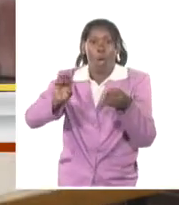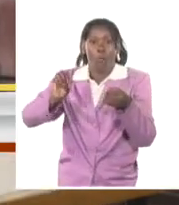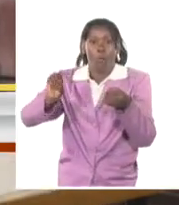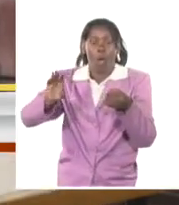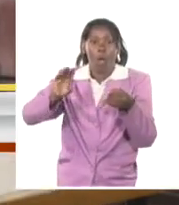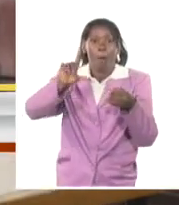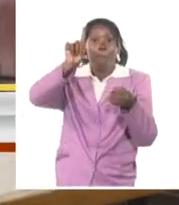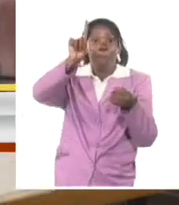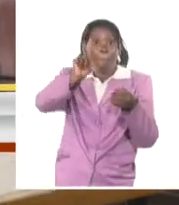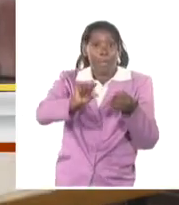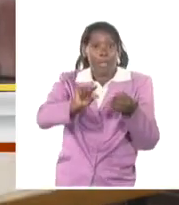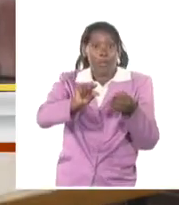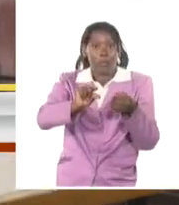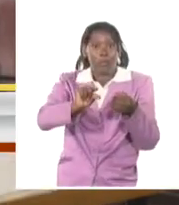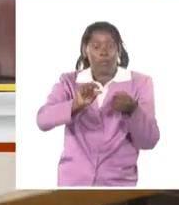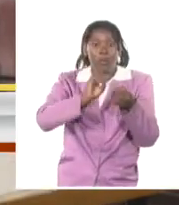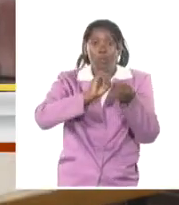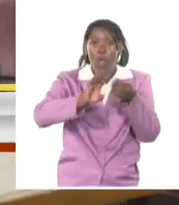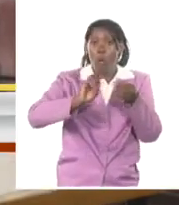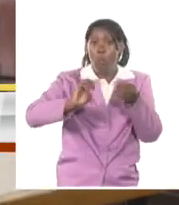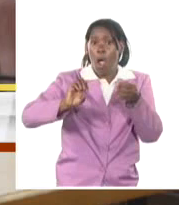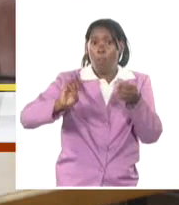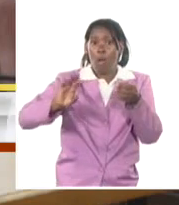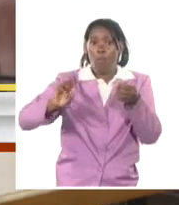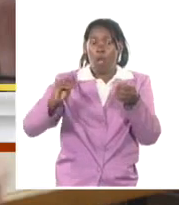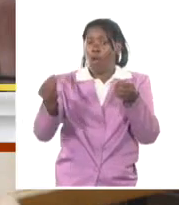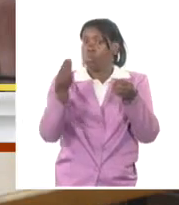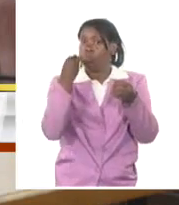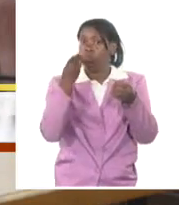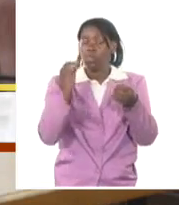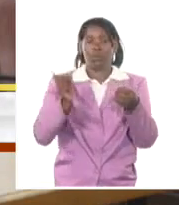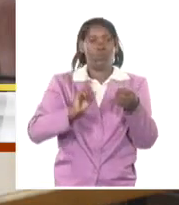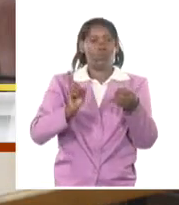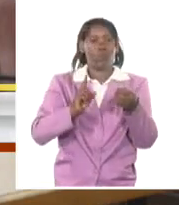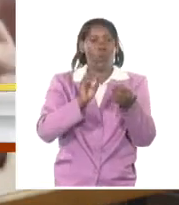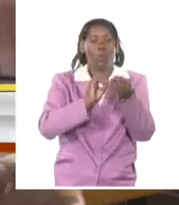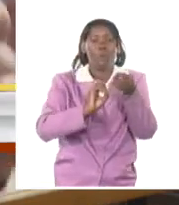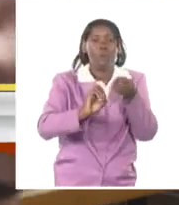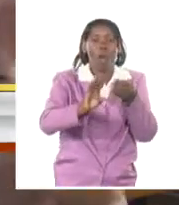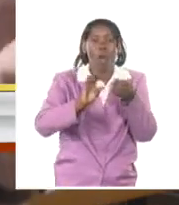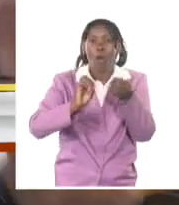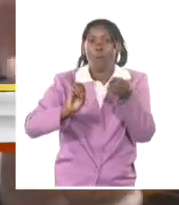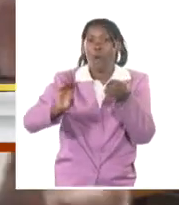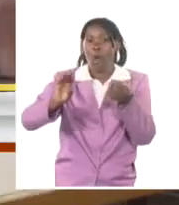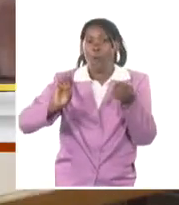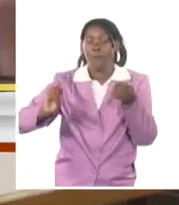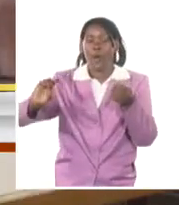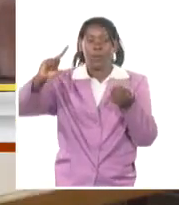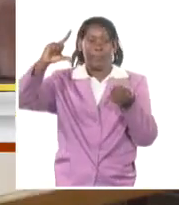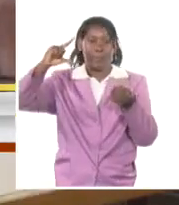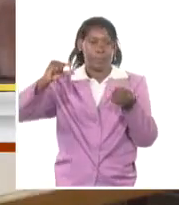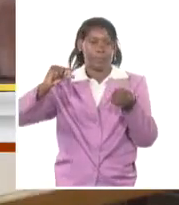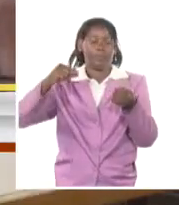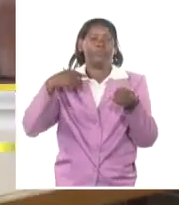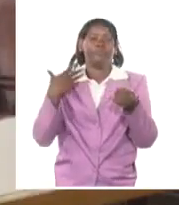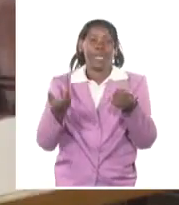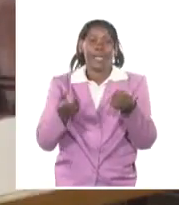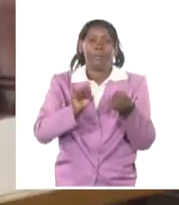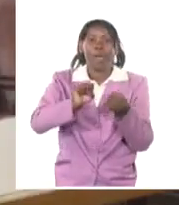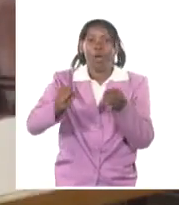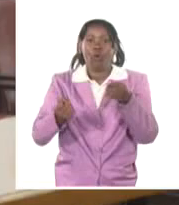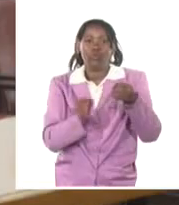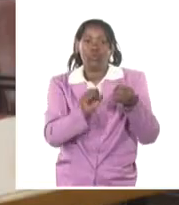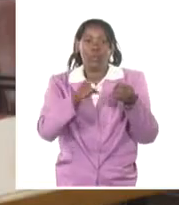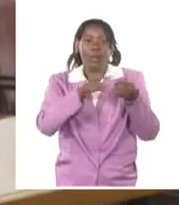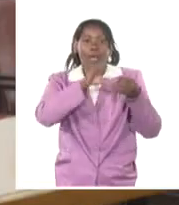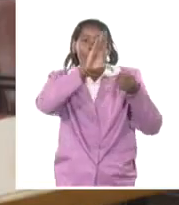normal de un día de consumo de gasolina. Y se está sacando, y se seguirá sacando una capacidad disminuida, es decir, que